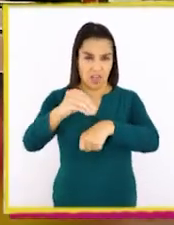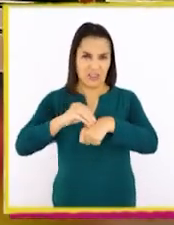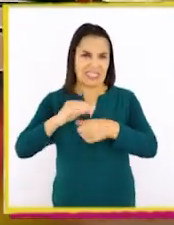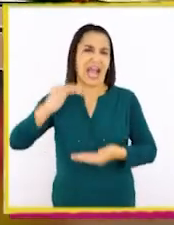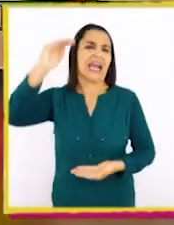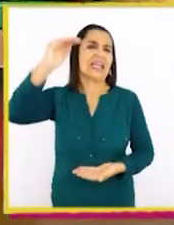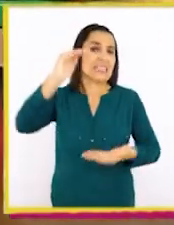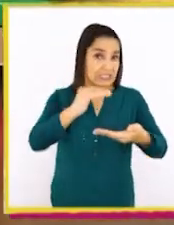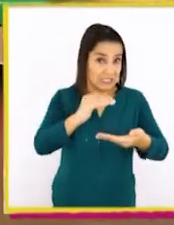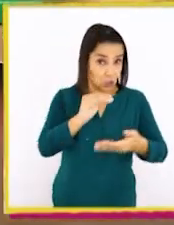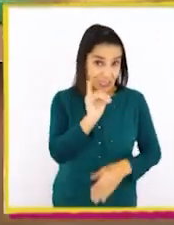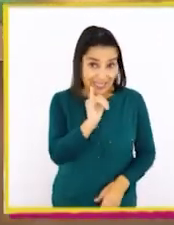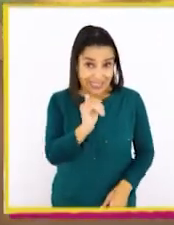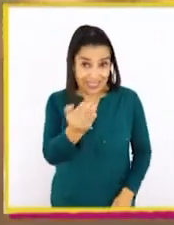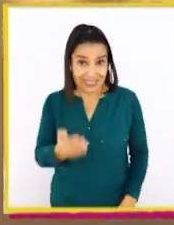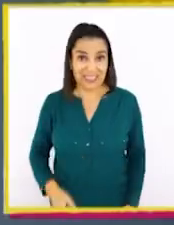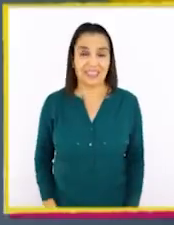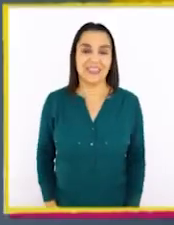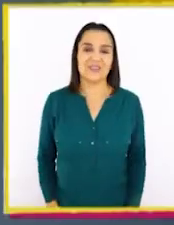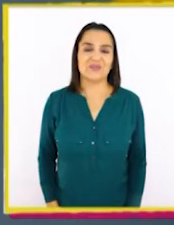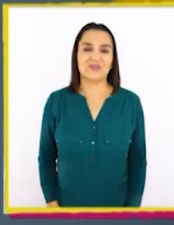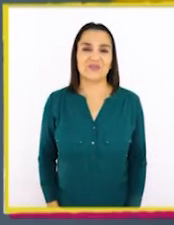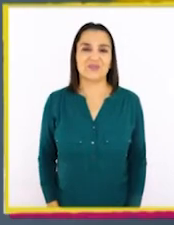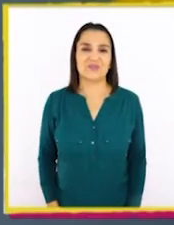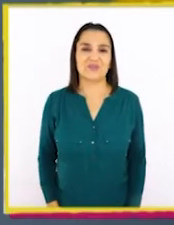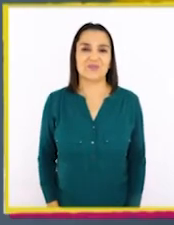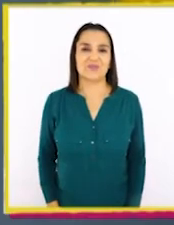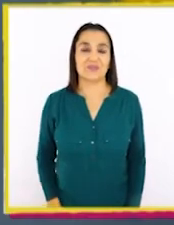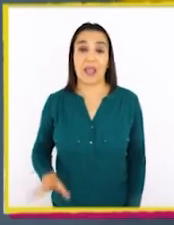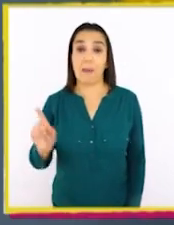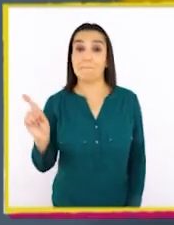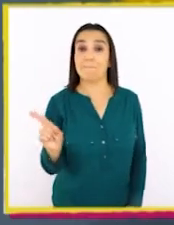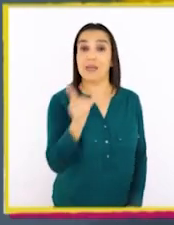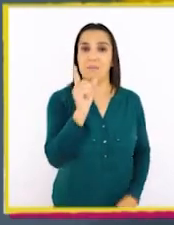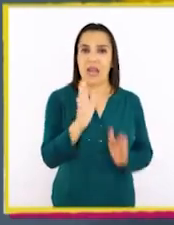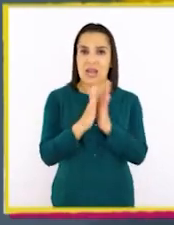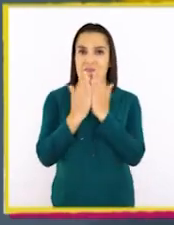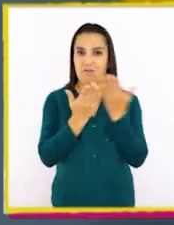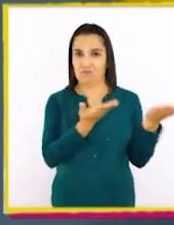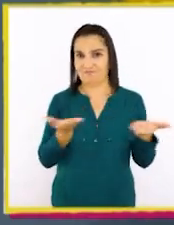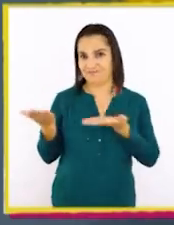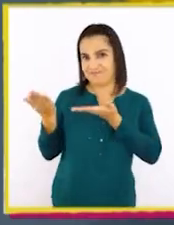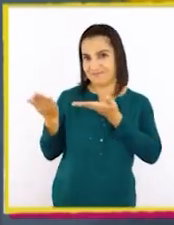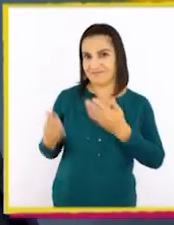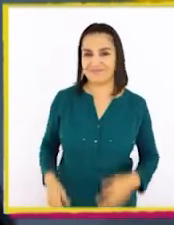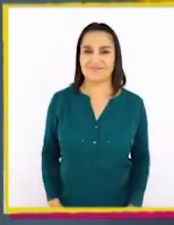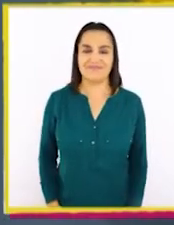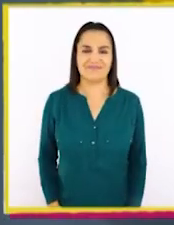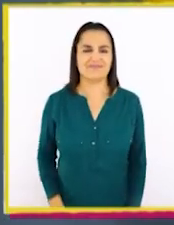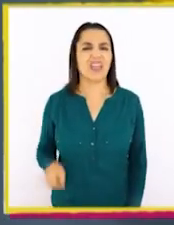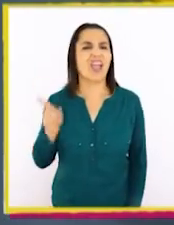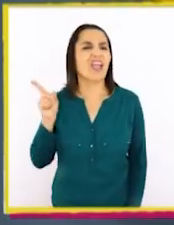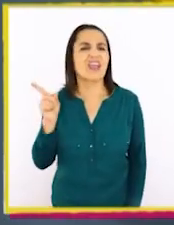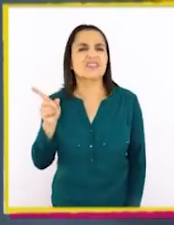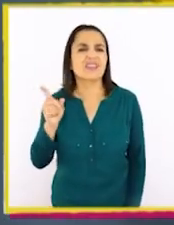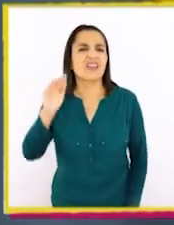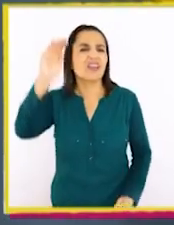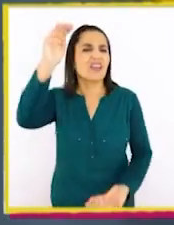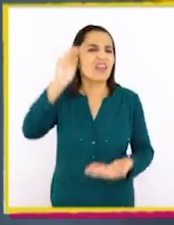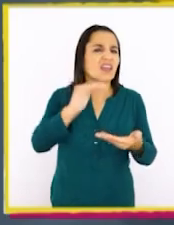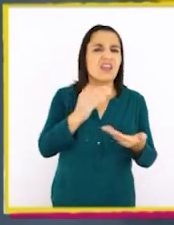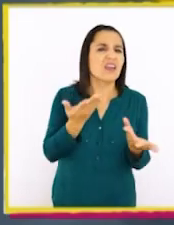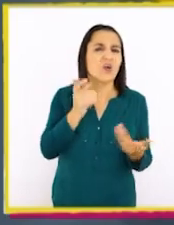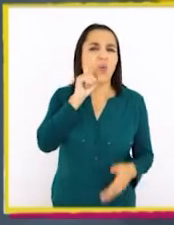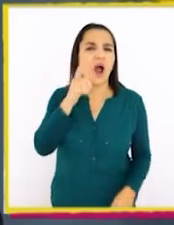grande o chico. ¿Ya? Voy a tomar el primer libro. ¿Este qué tamaño es?